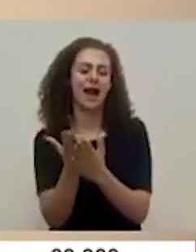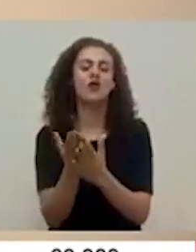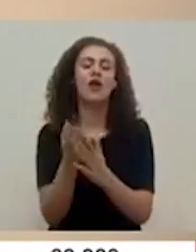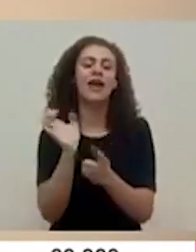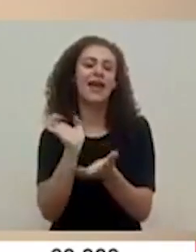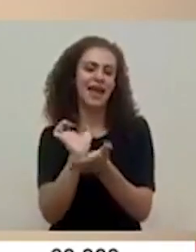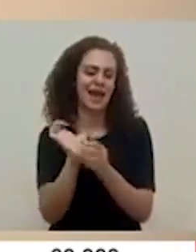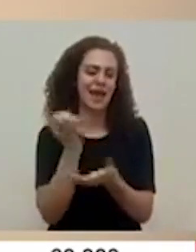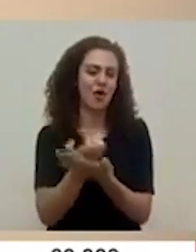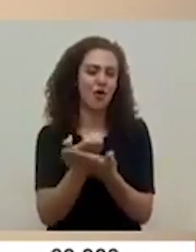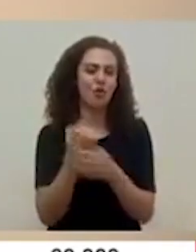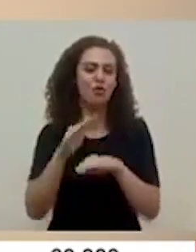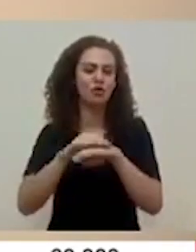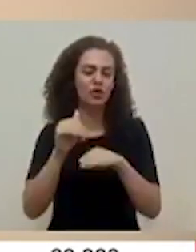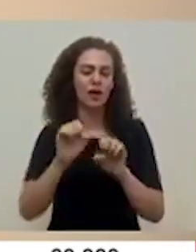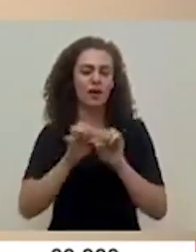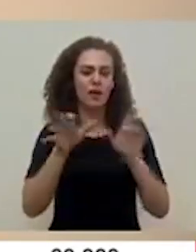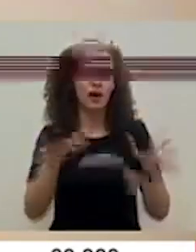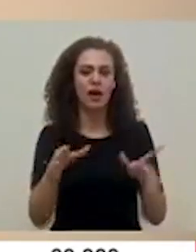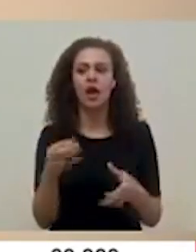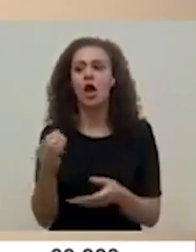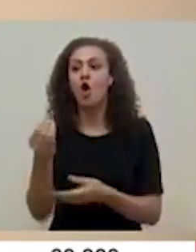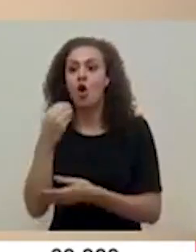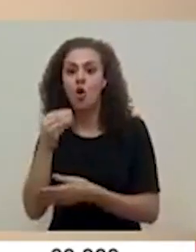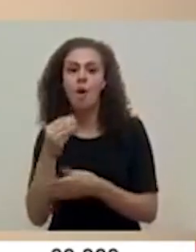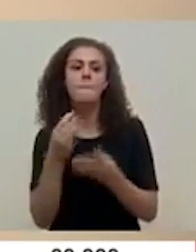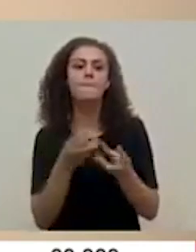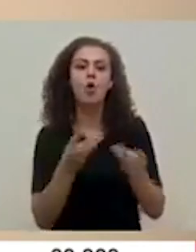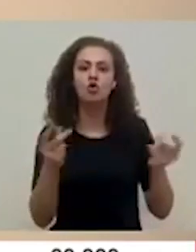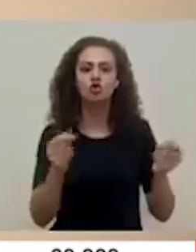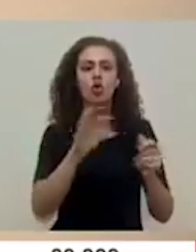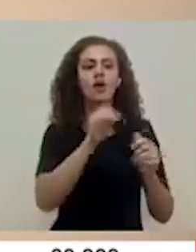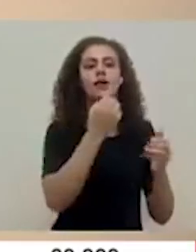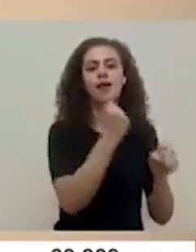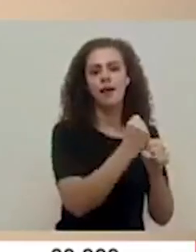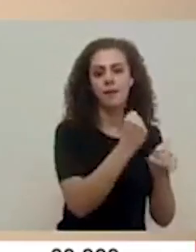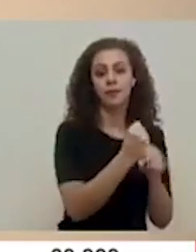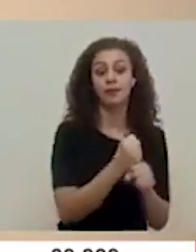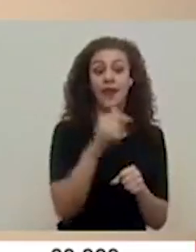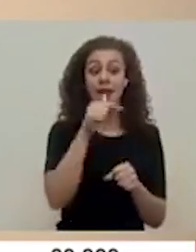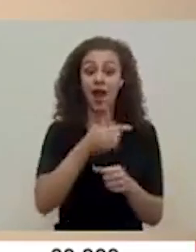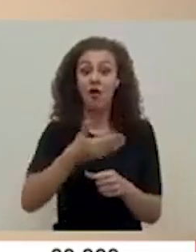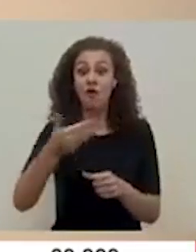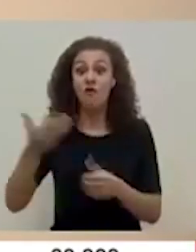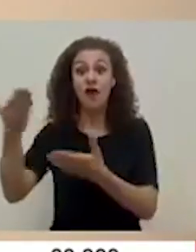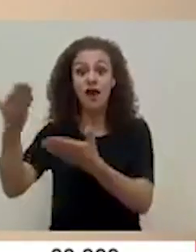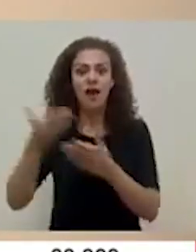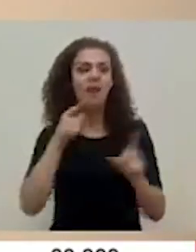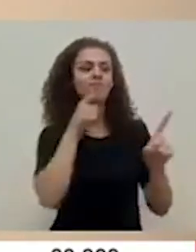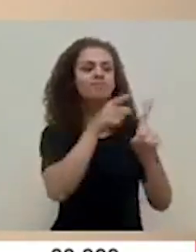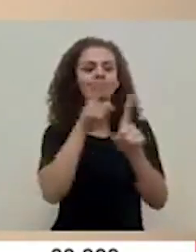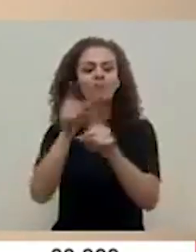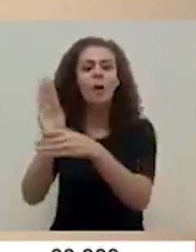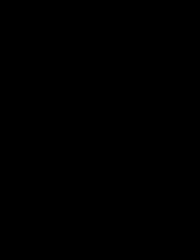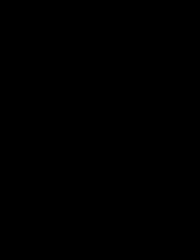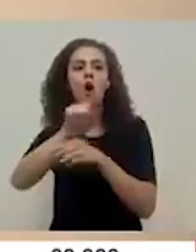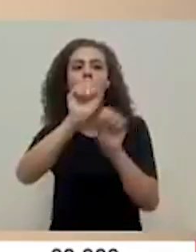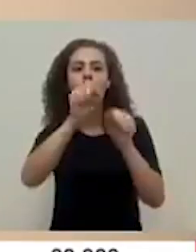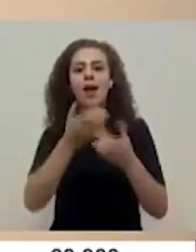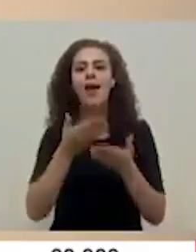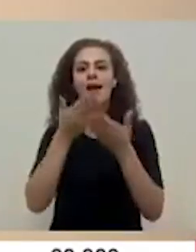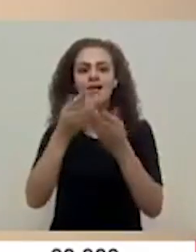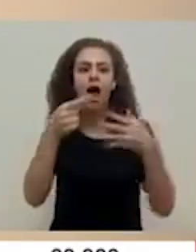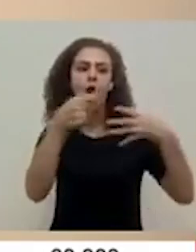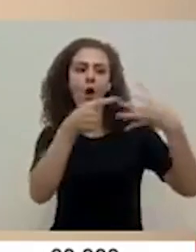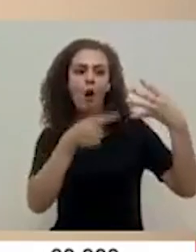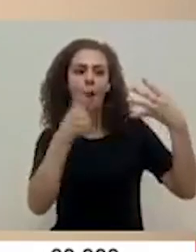la pandemia sobre el consumo de la producción y el empleo. Estos recursos se van a dirigir a los bancos para que puedan brindar opciones